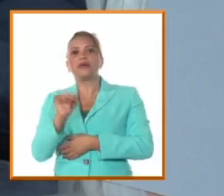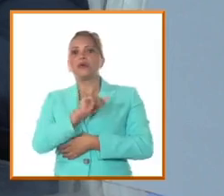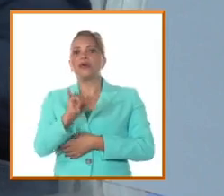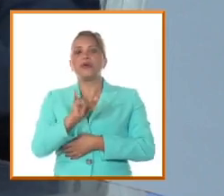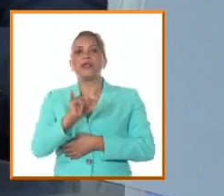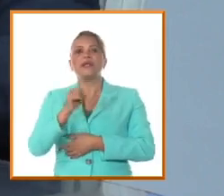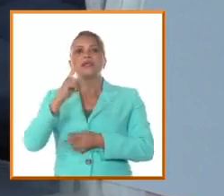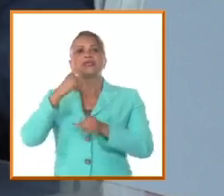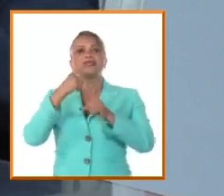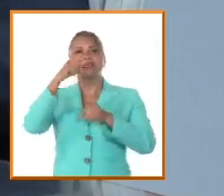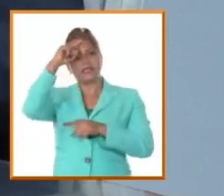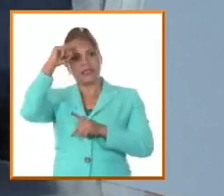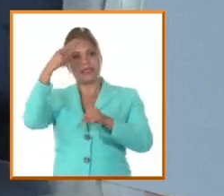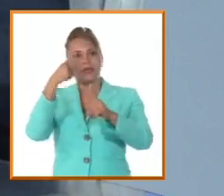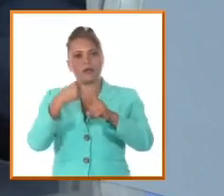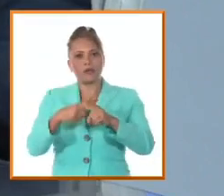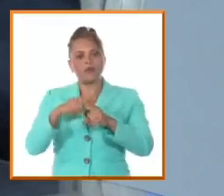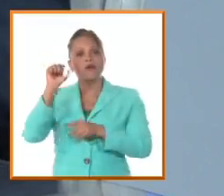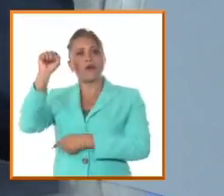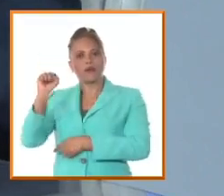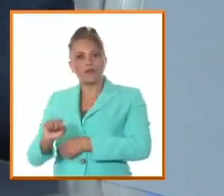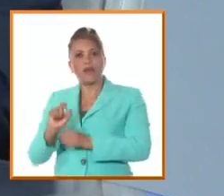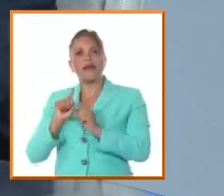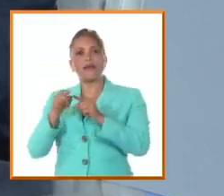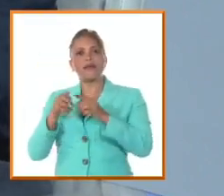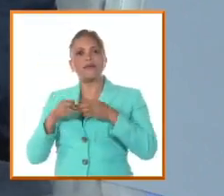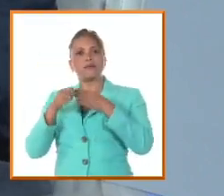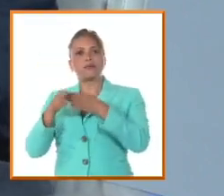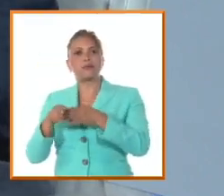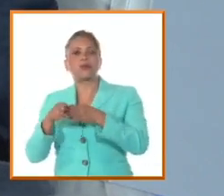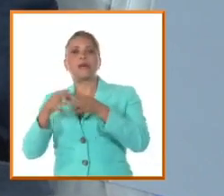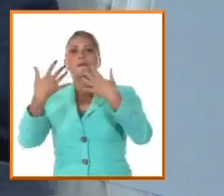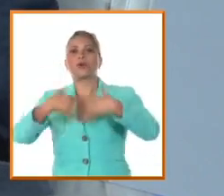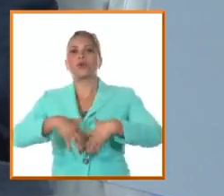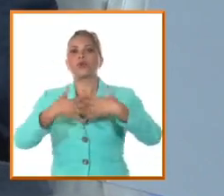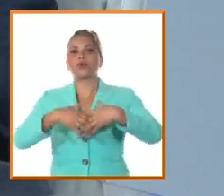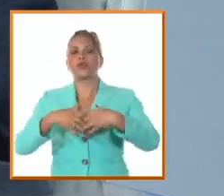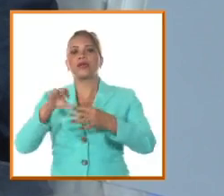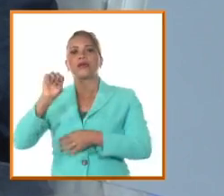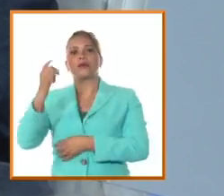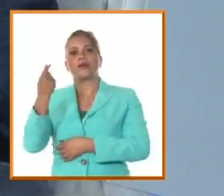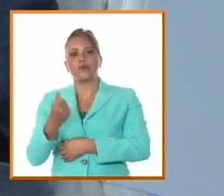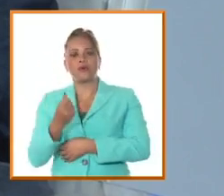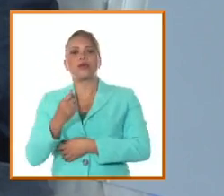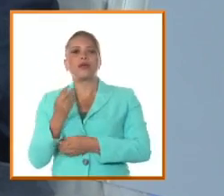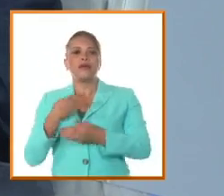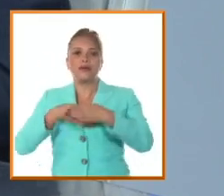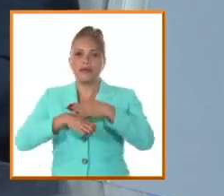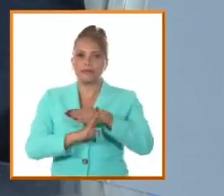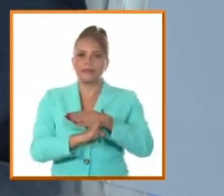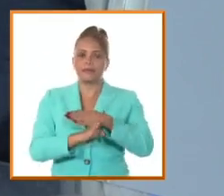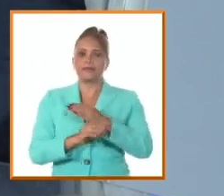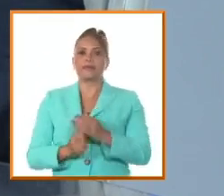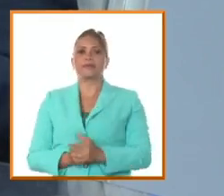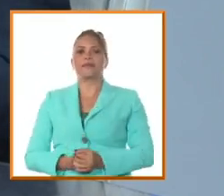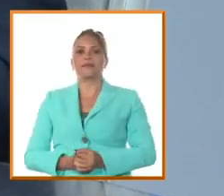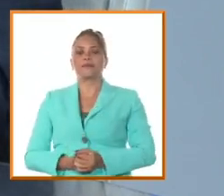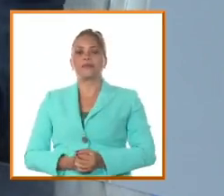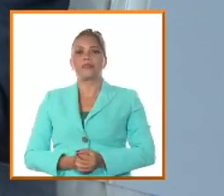de Santa Cruz al sur, que era por donde se exportaban las principales producciones económicas de esta región.